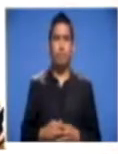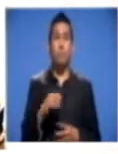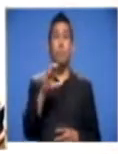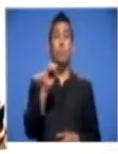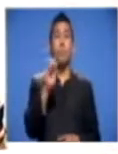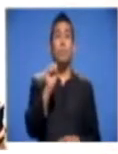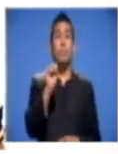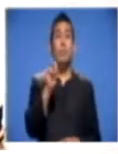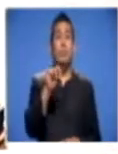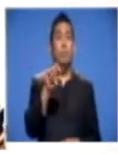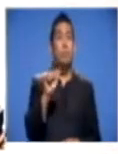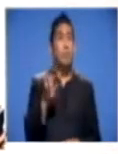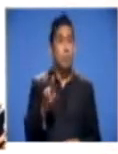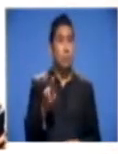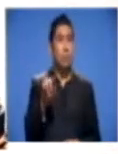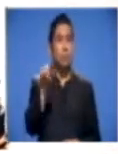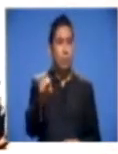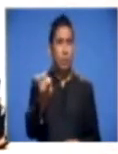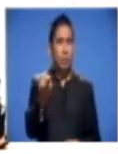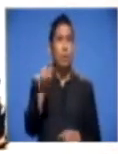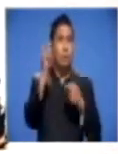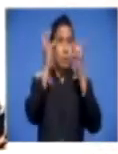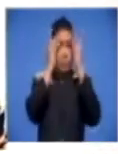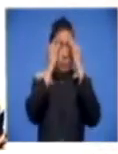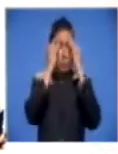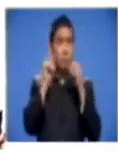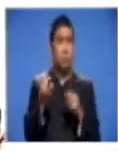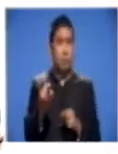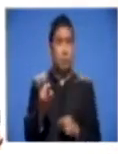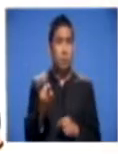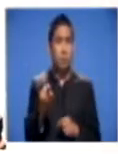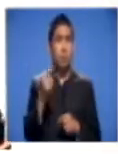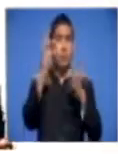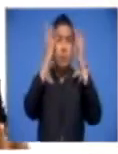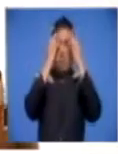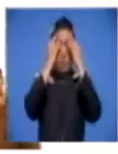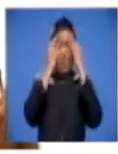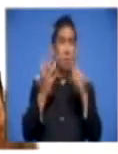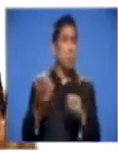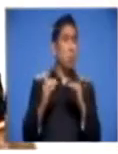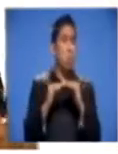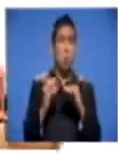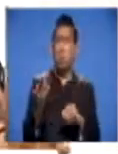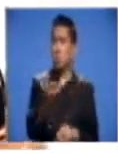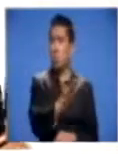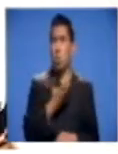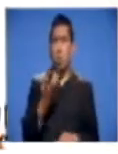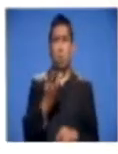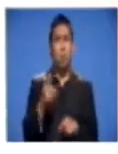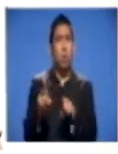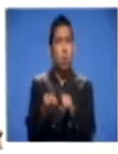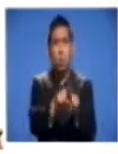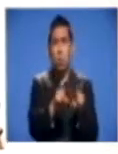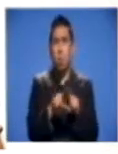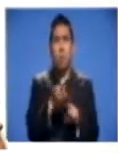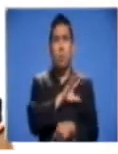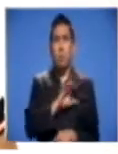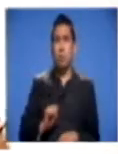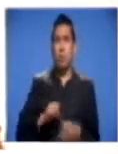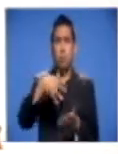Osmar, lo que a ti te acoge ahorita, lo que a ti te aflige, le aflige a todos los hermanos salvadoreños